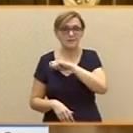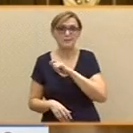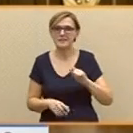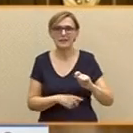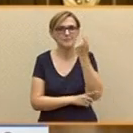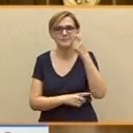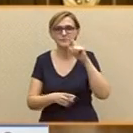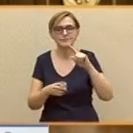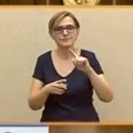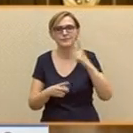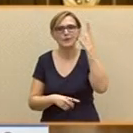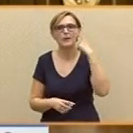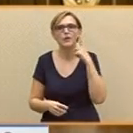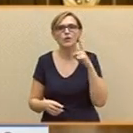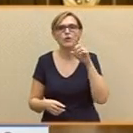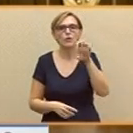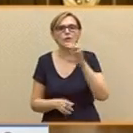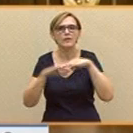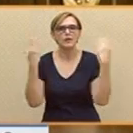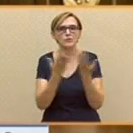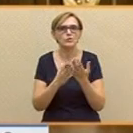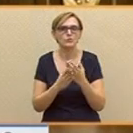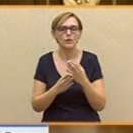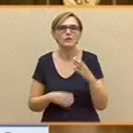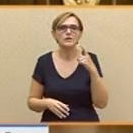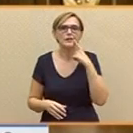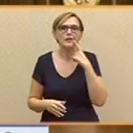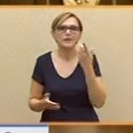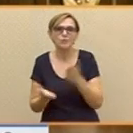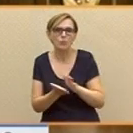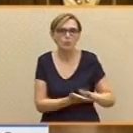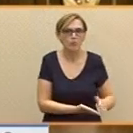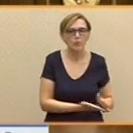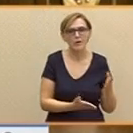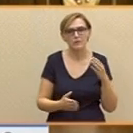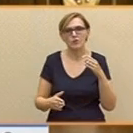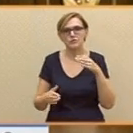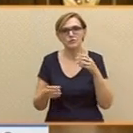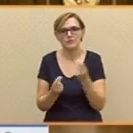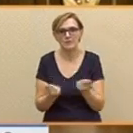solo nos supera a Camboya. Que no triunfe nunca el olvido. Porque fueron somos, porque somos, serán.